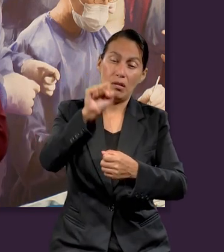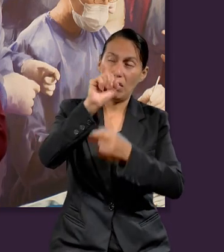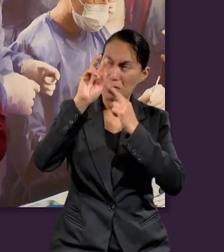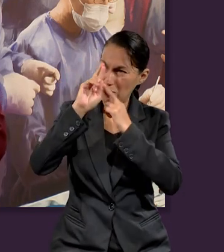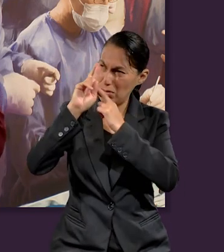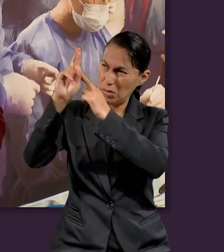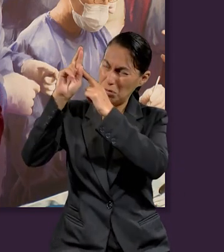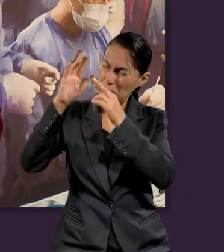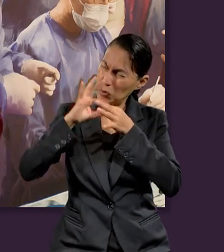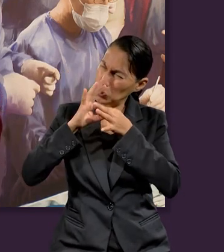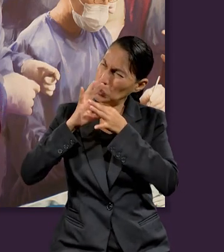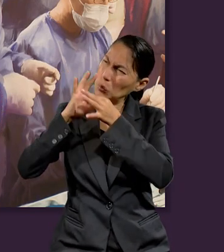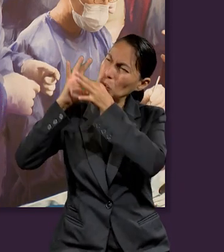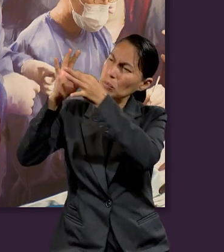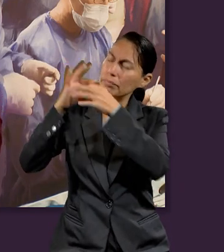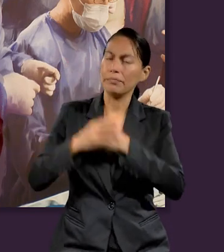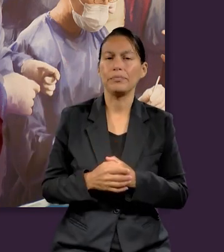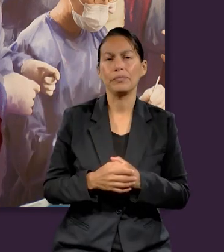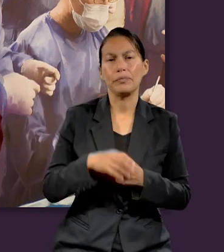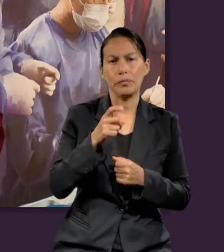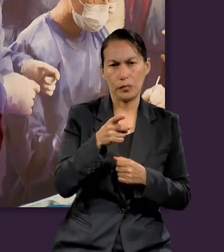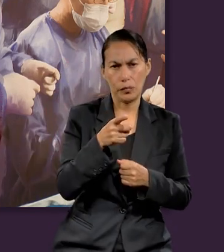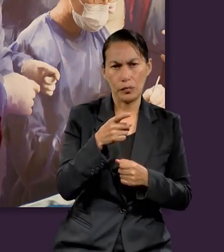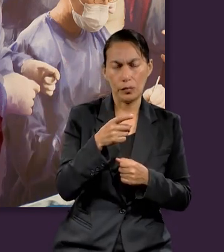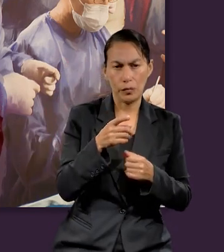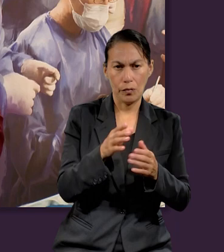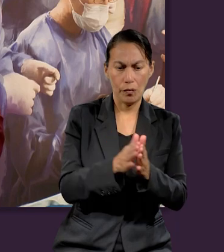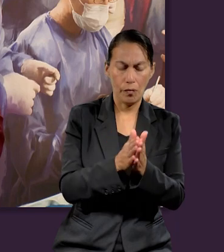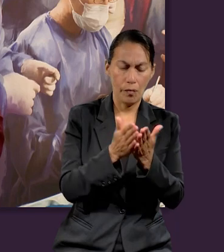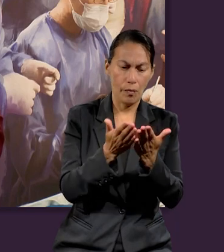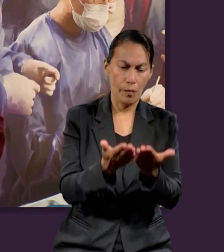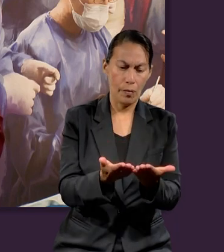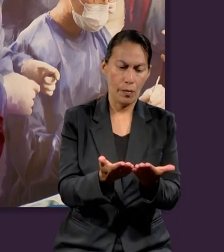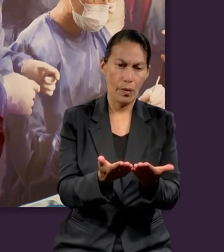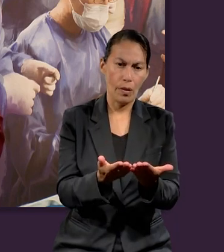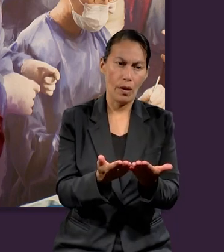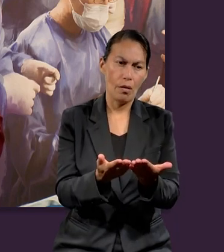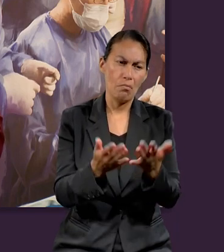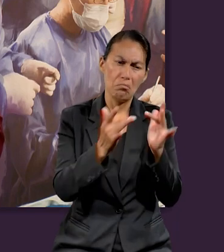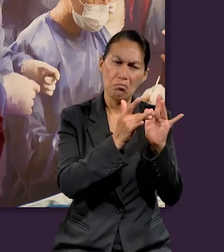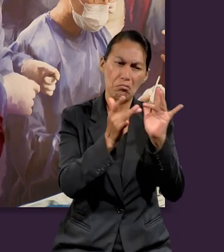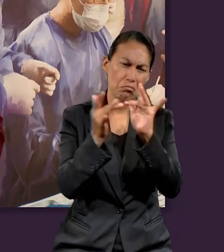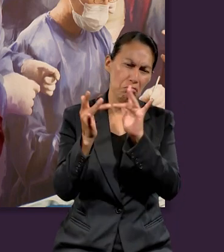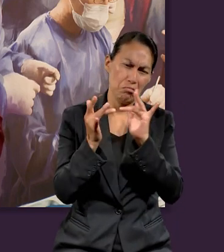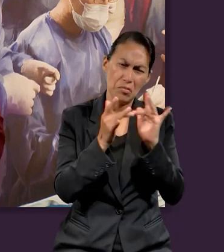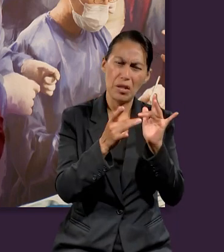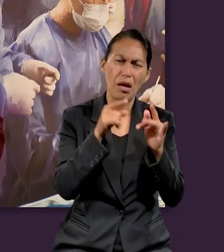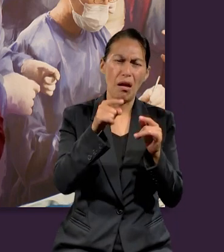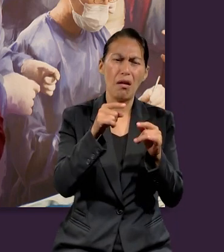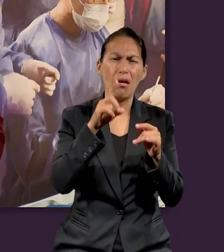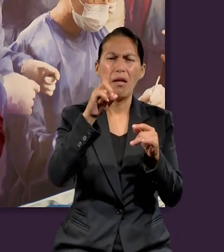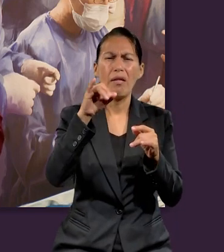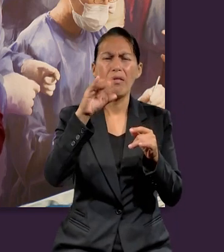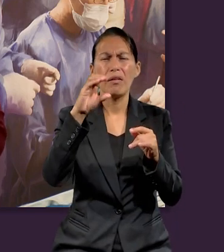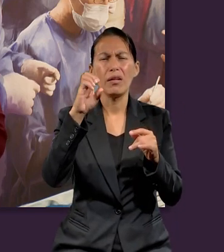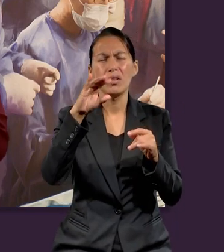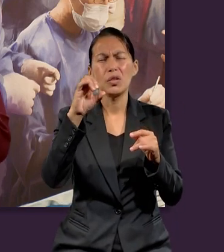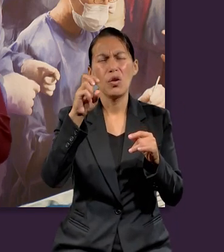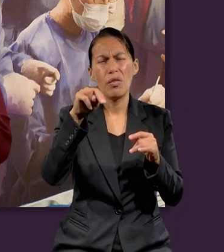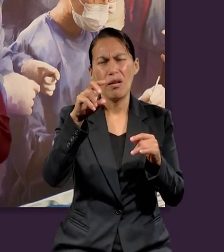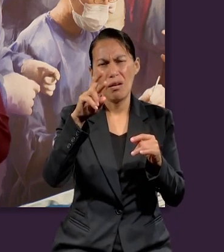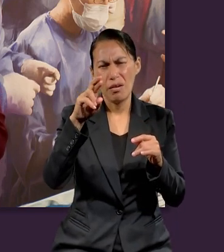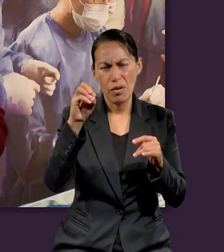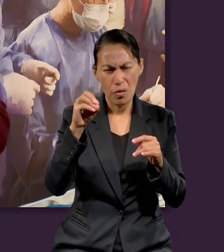cuando puedes buscar en un diccionario, en alguna red social, te va a parecer que Redentor